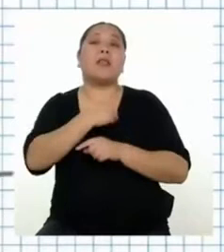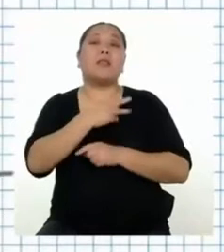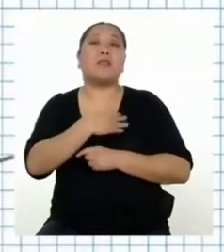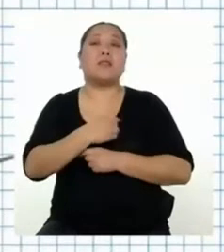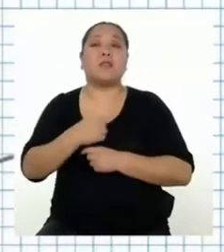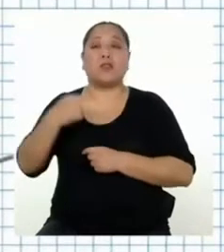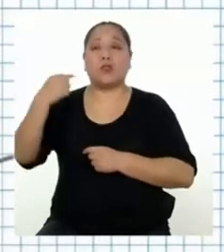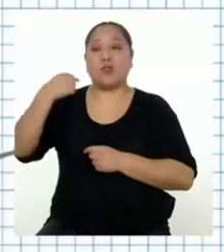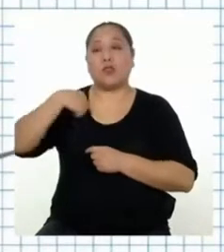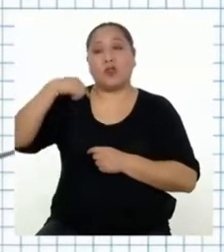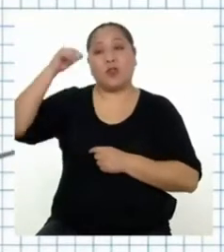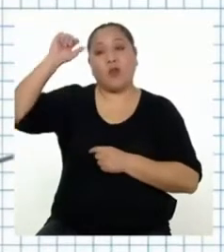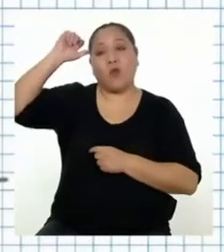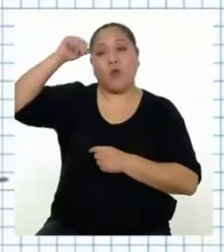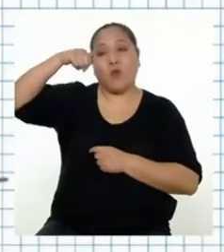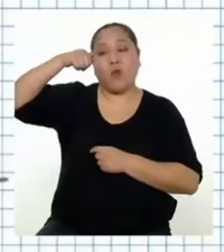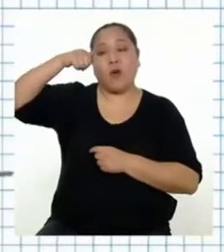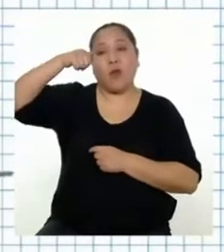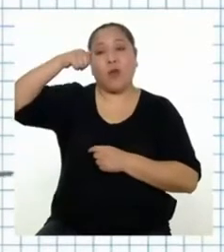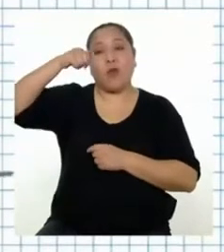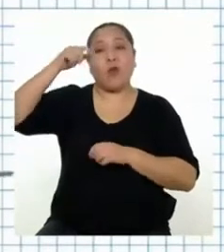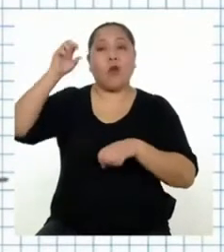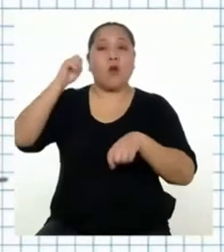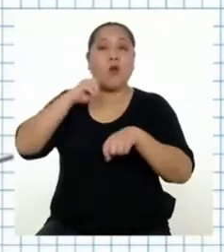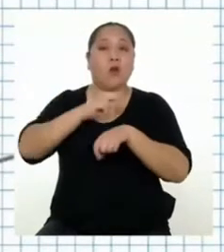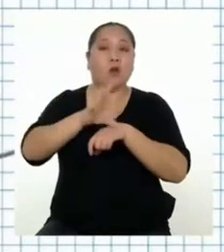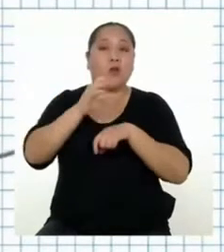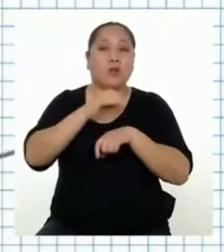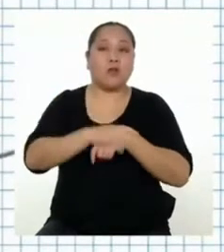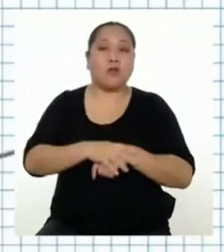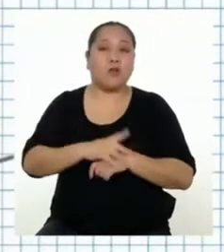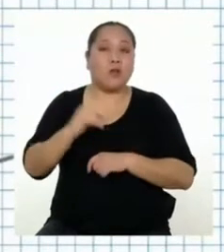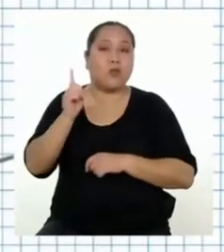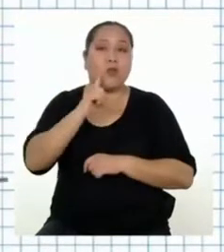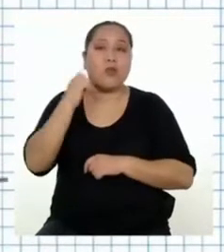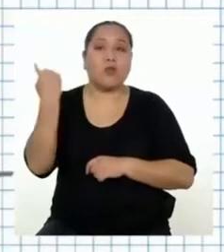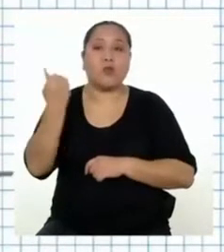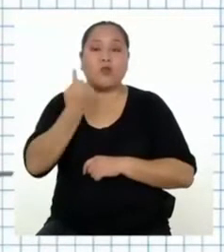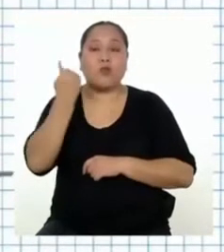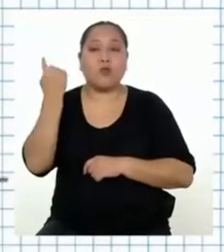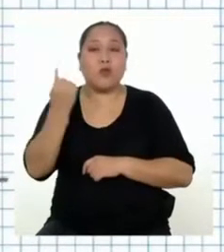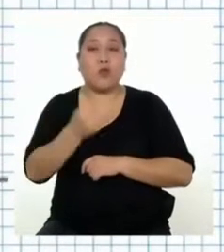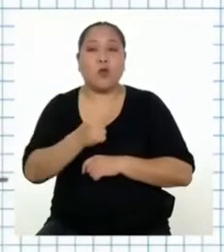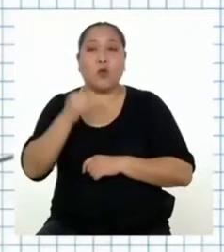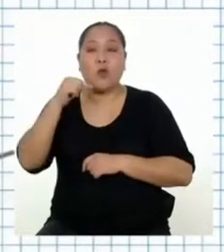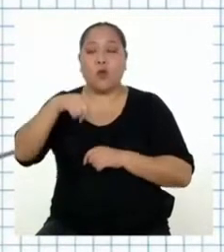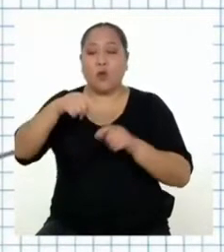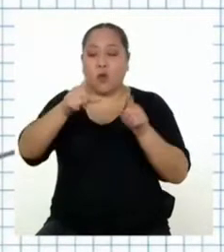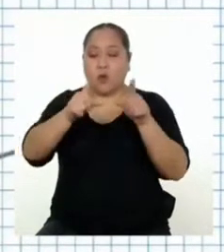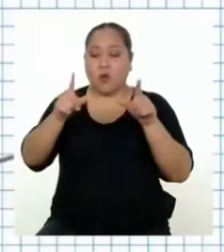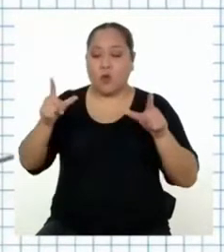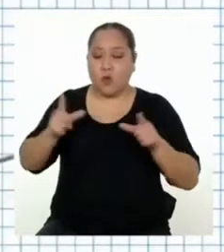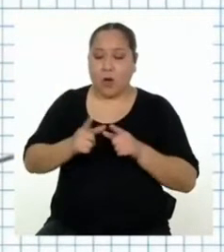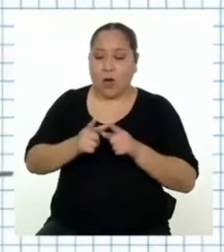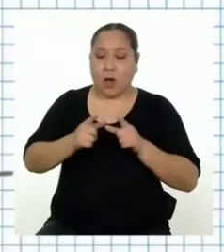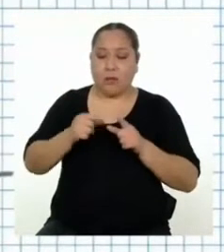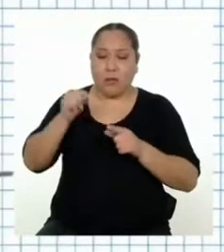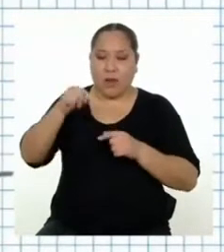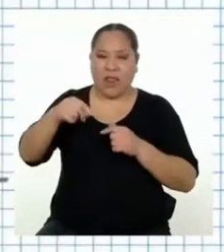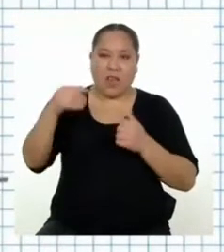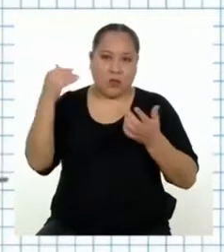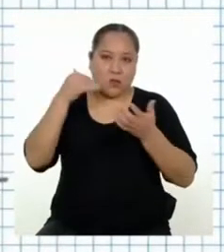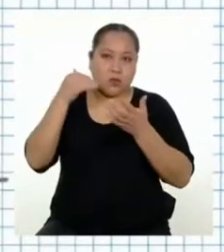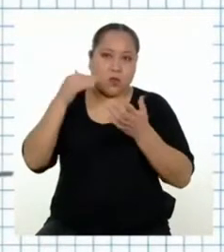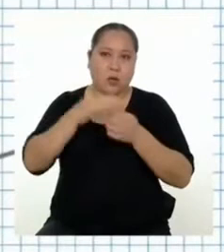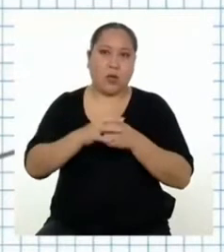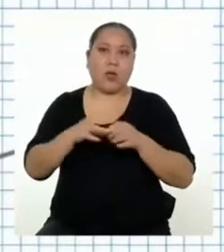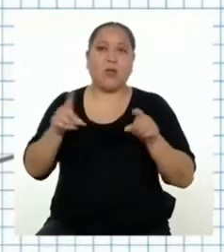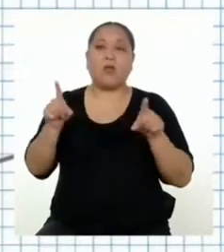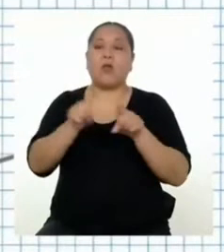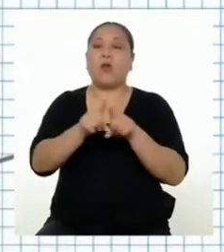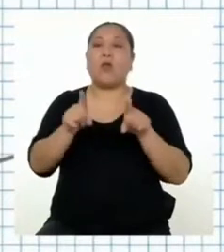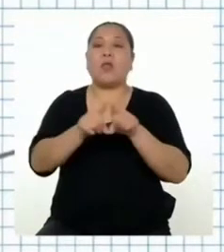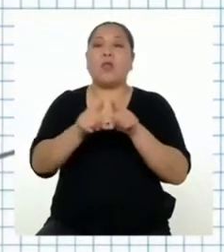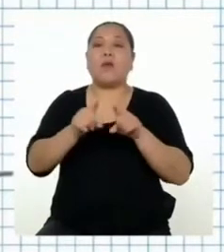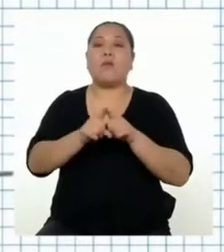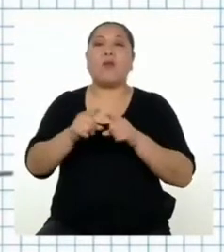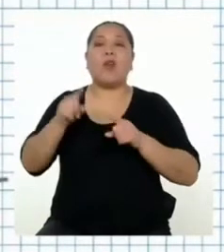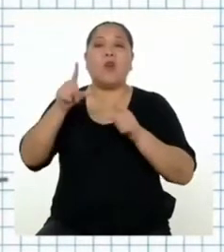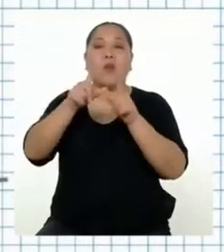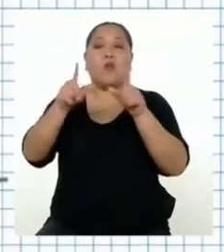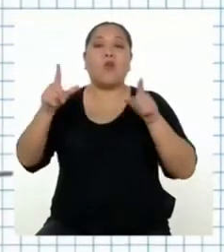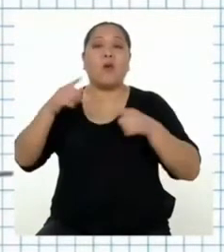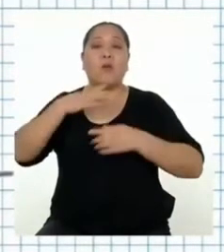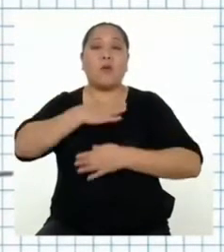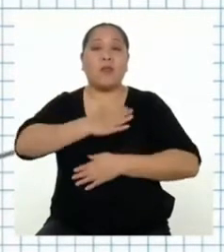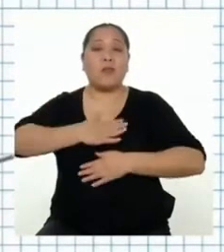Yo recuerdo la recomendación que no solo tuviéramos un espacio dedicado a estudiar, sino uno también para poder